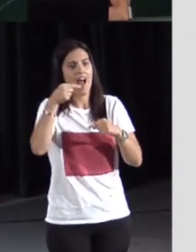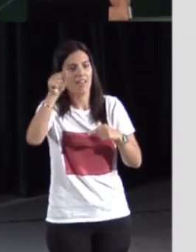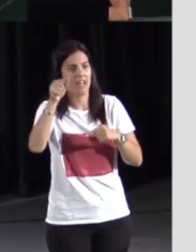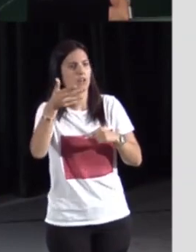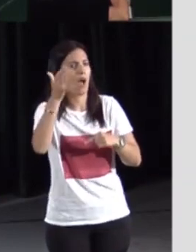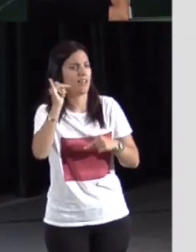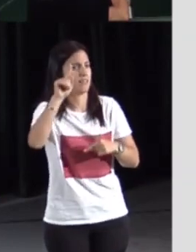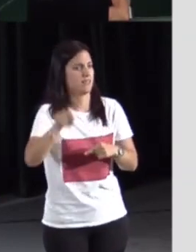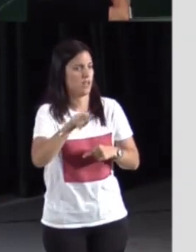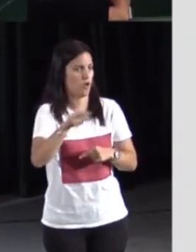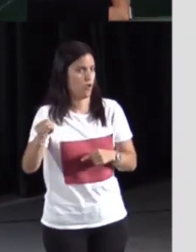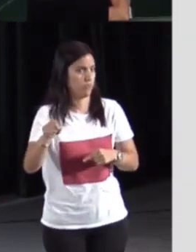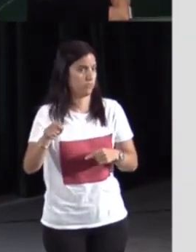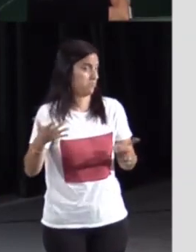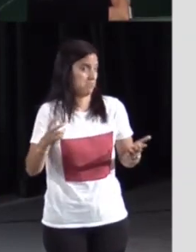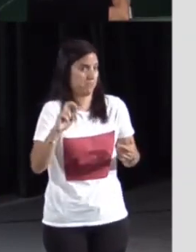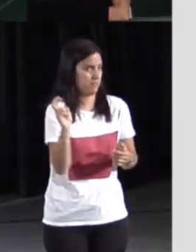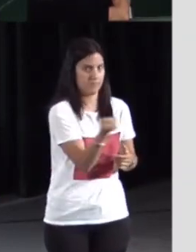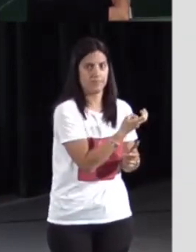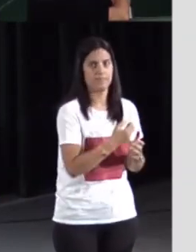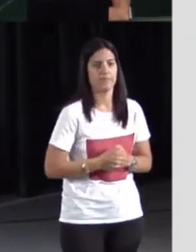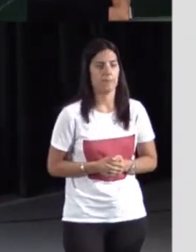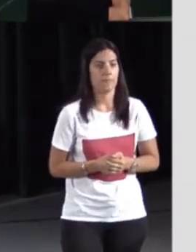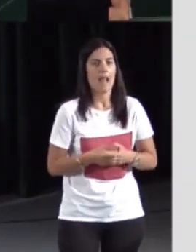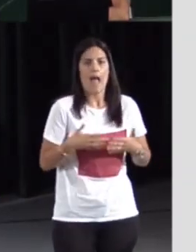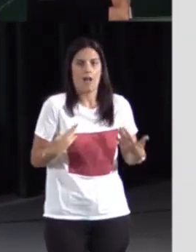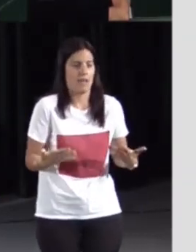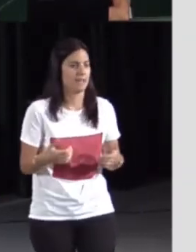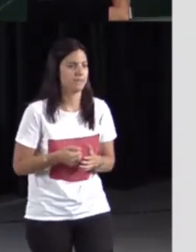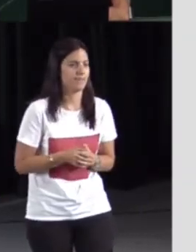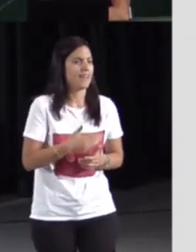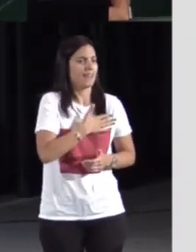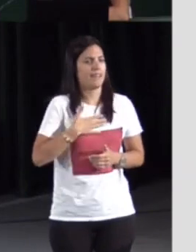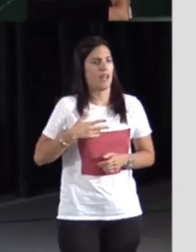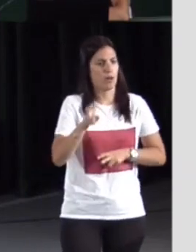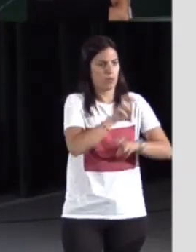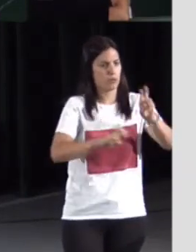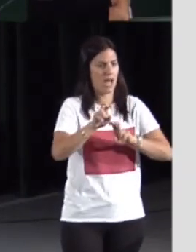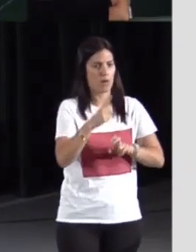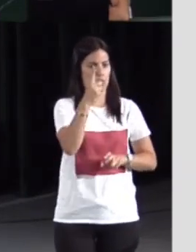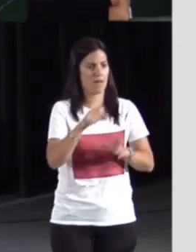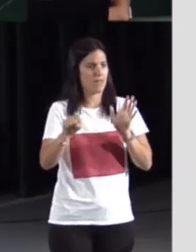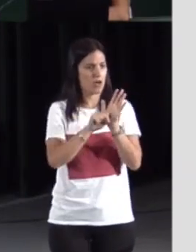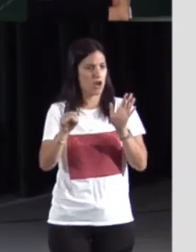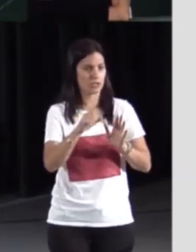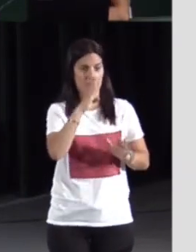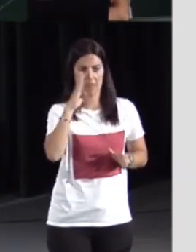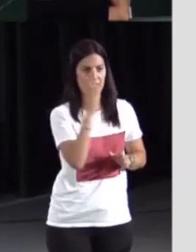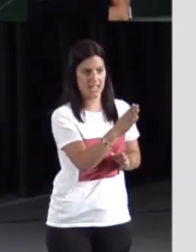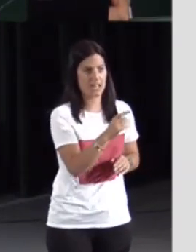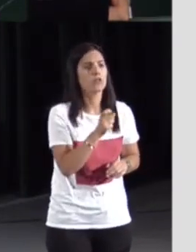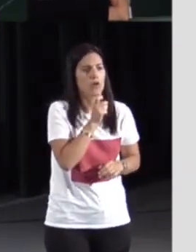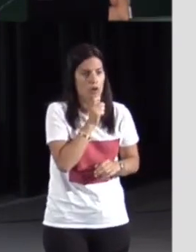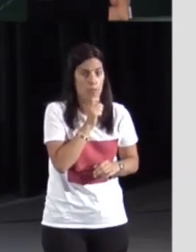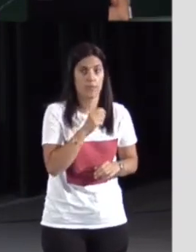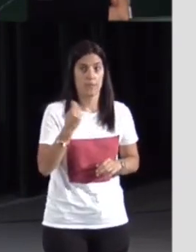exacta o de palabra regular, con acento, sin acento, etc. Y abajo, destacado en azul, vemos el cuadro